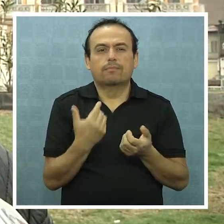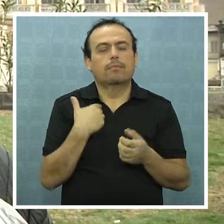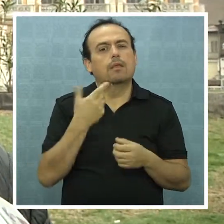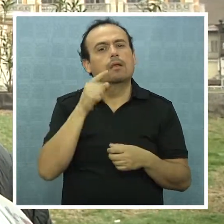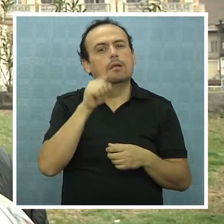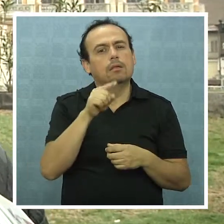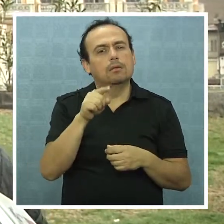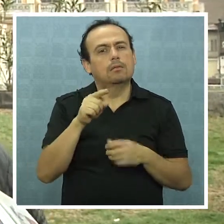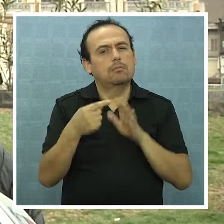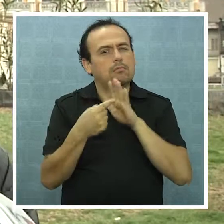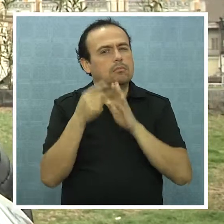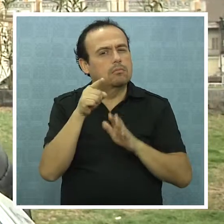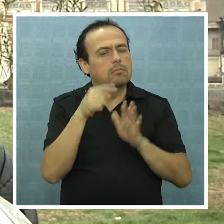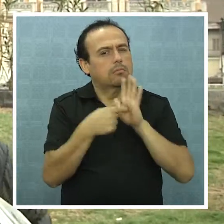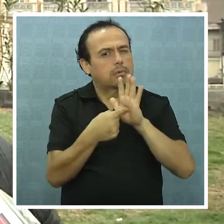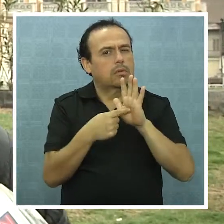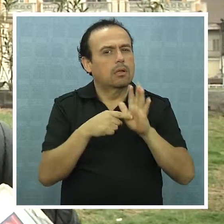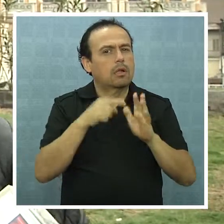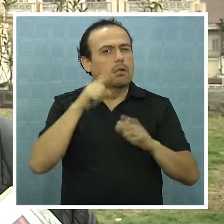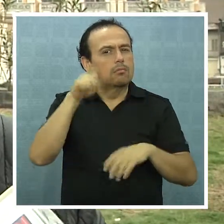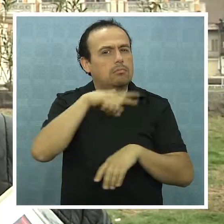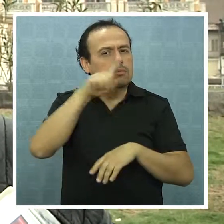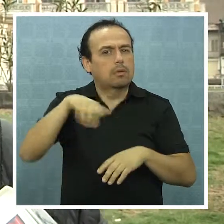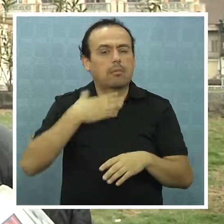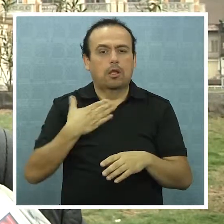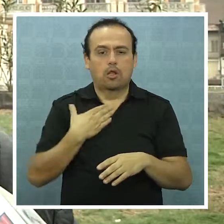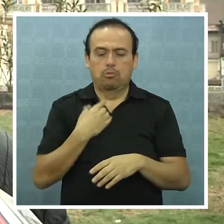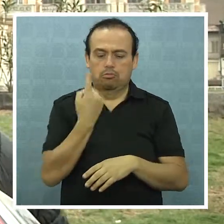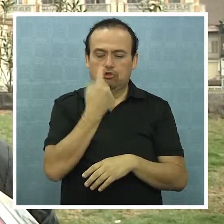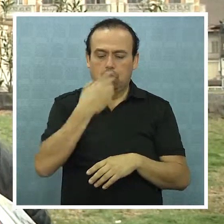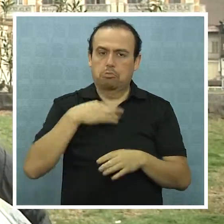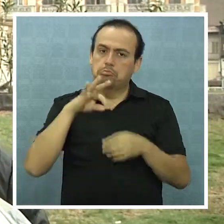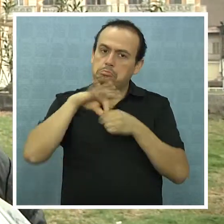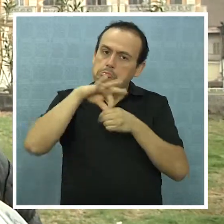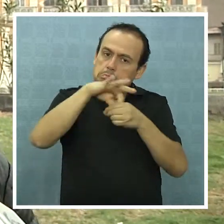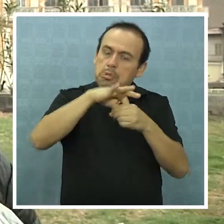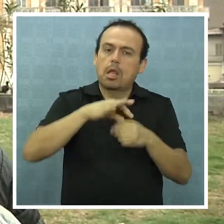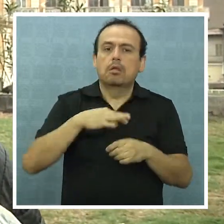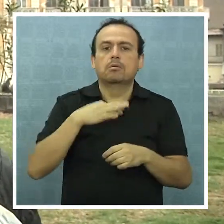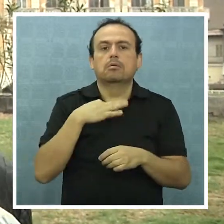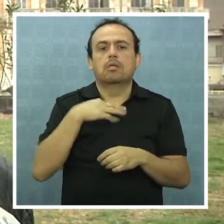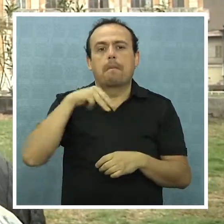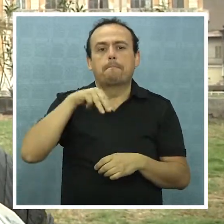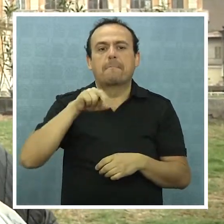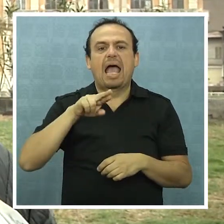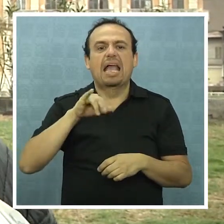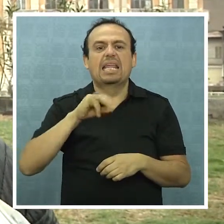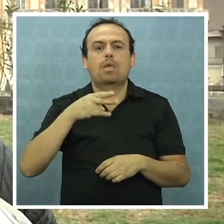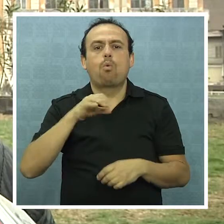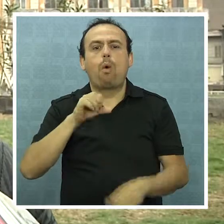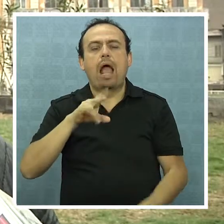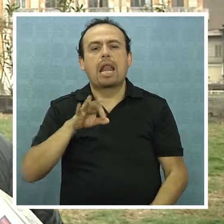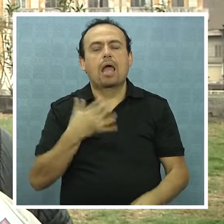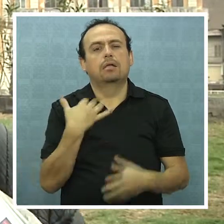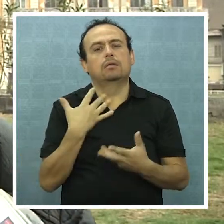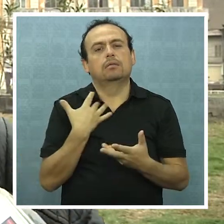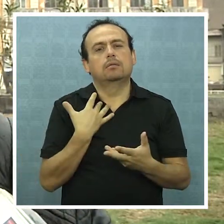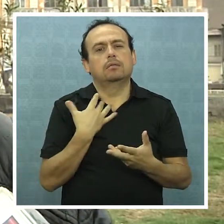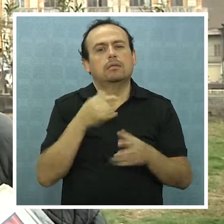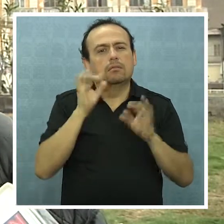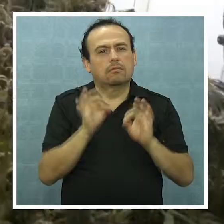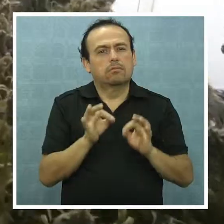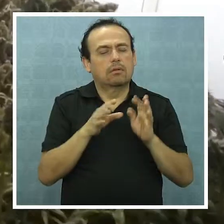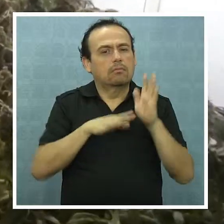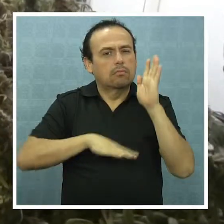allá de lo que tú señalas, de la despenalización o el autocultivo, creo que lo primero es reflexionar acerca de las arbitrariedades que están insertas en